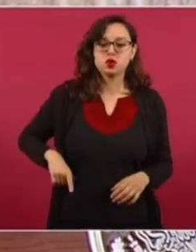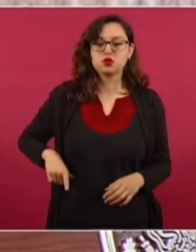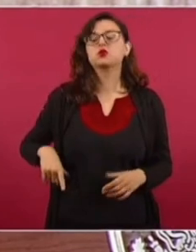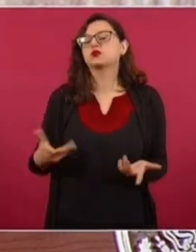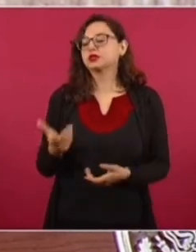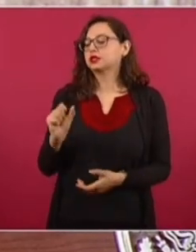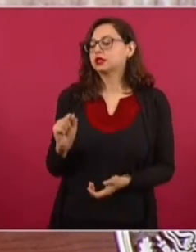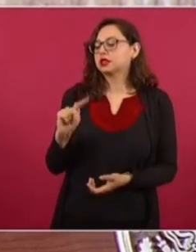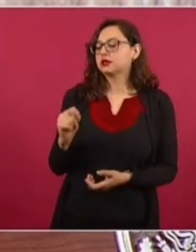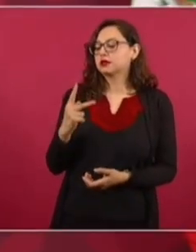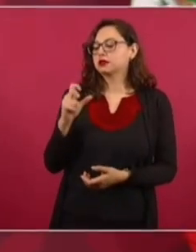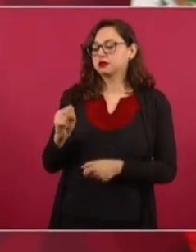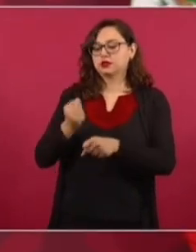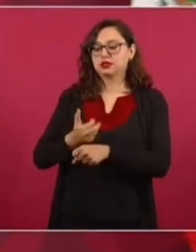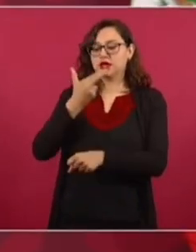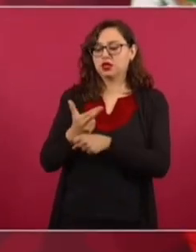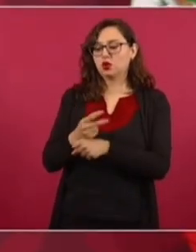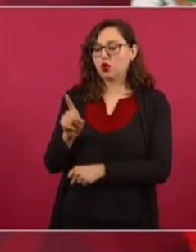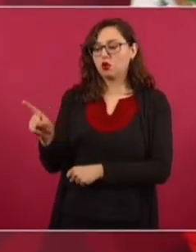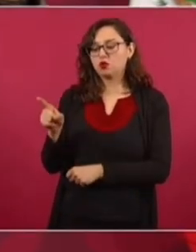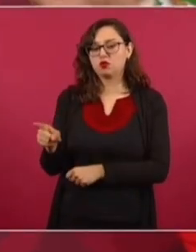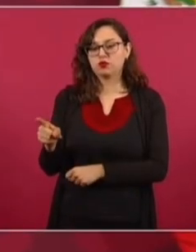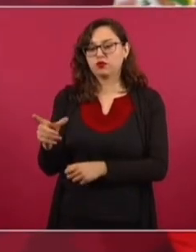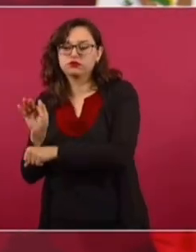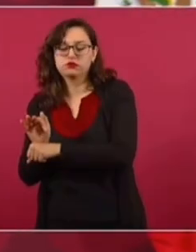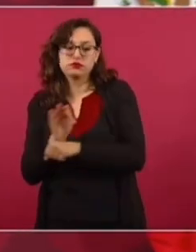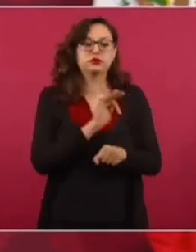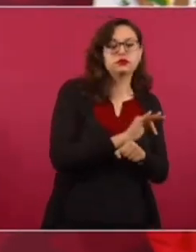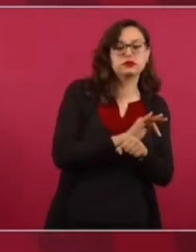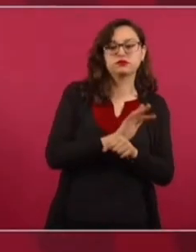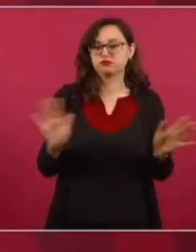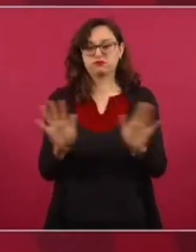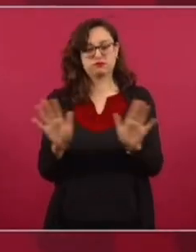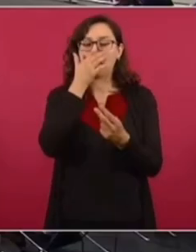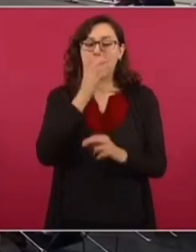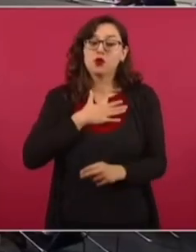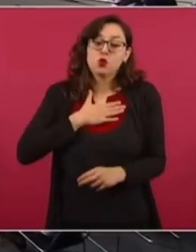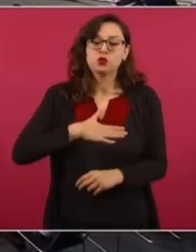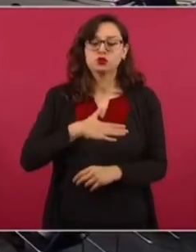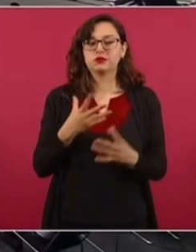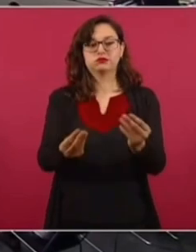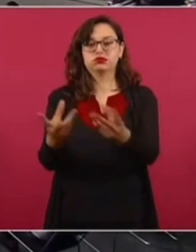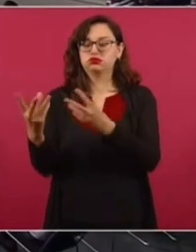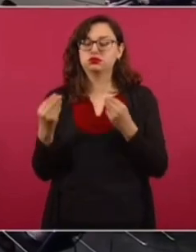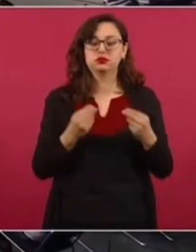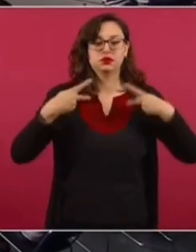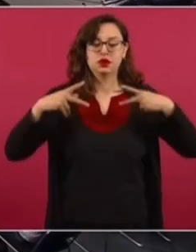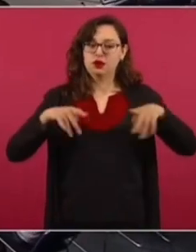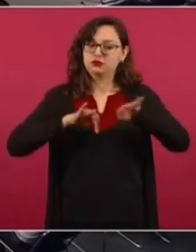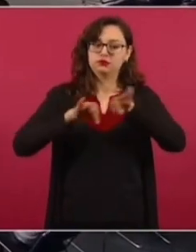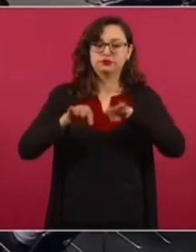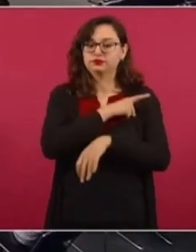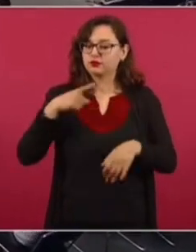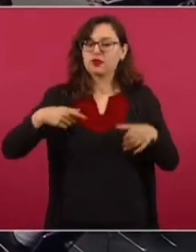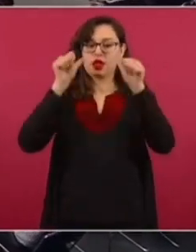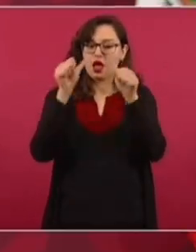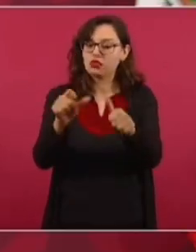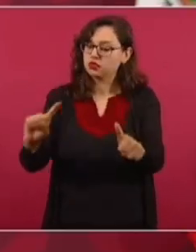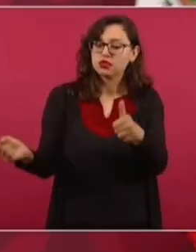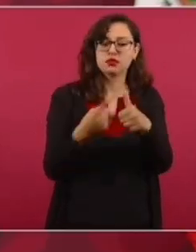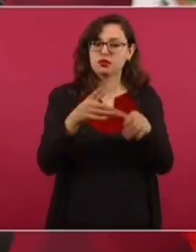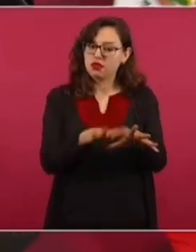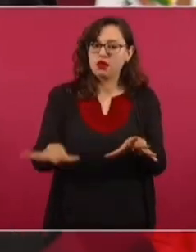subordinada al servicio de una de las partes, de ninguna de las partes en general. Entonces, nosotros buscando eso